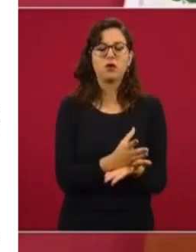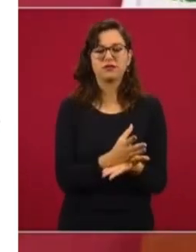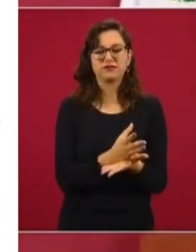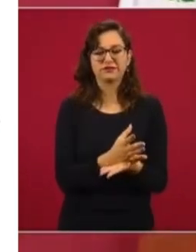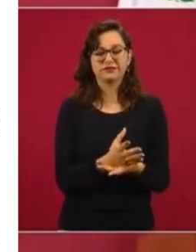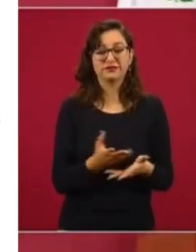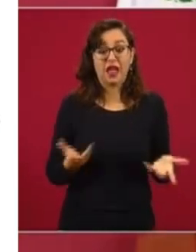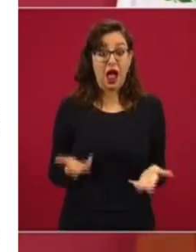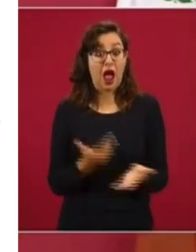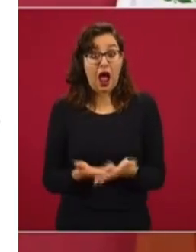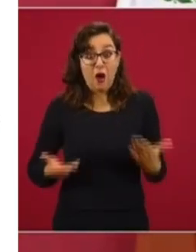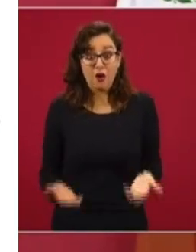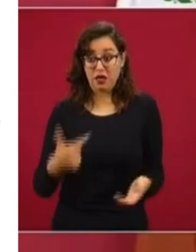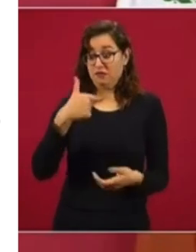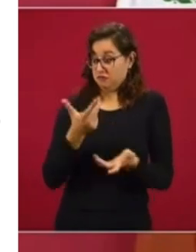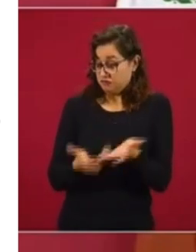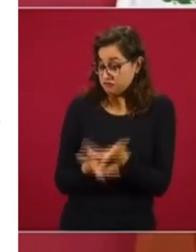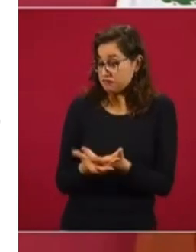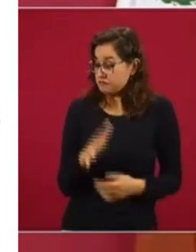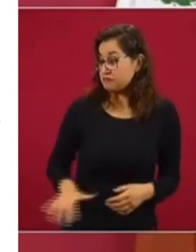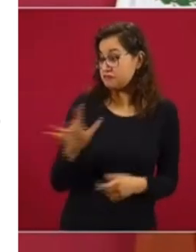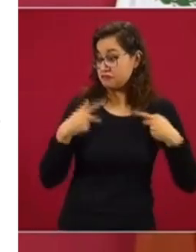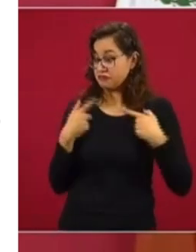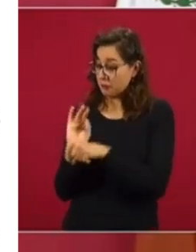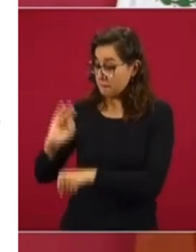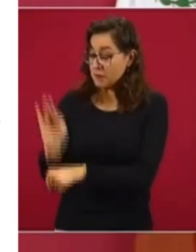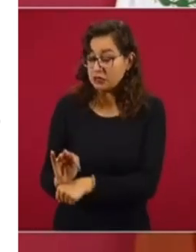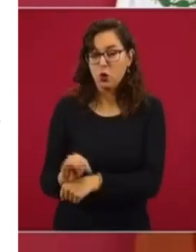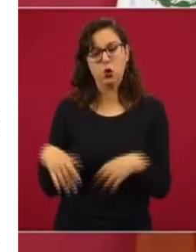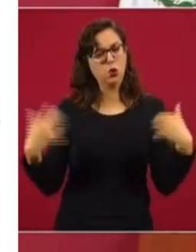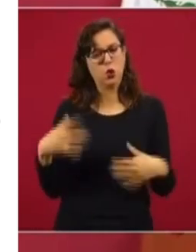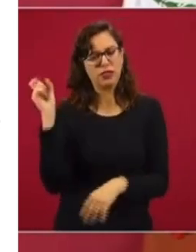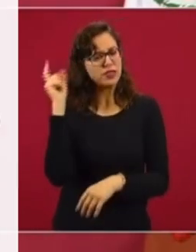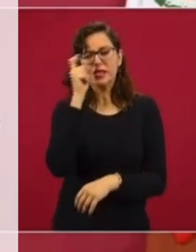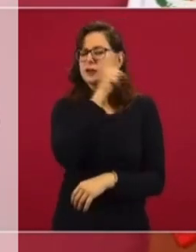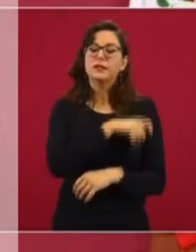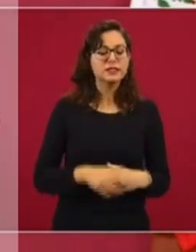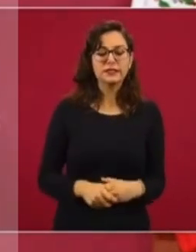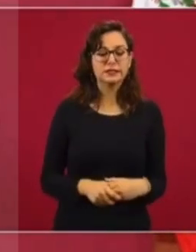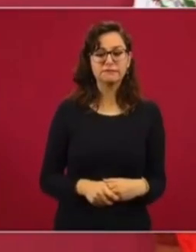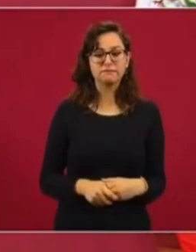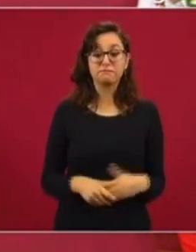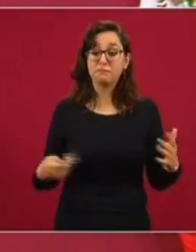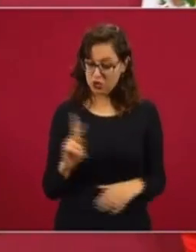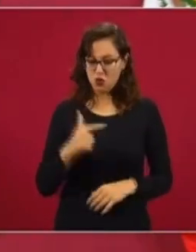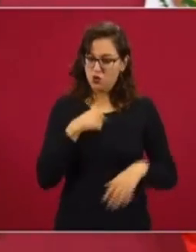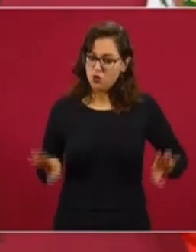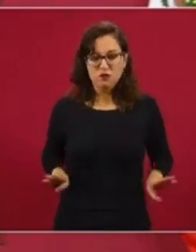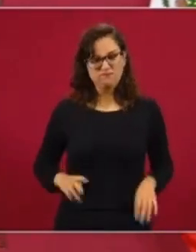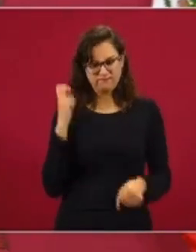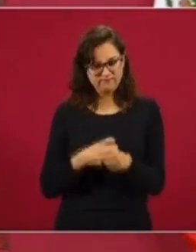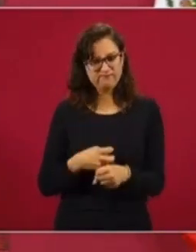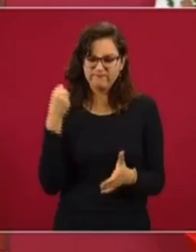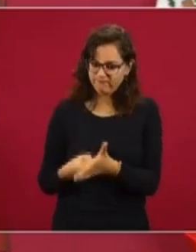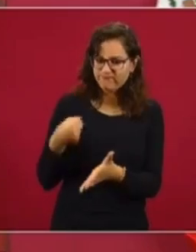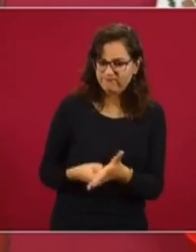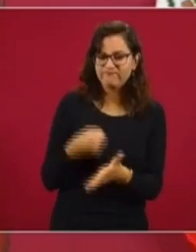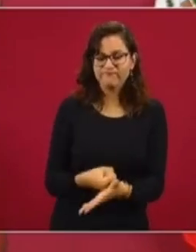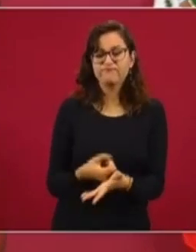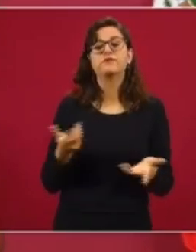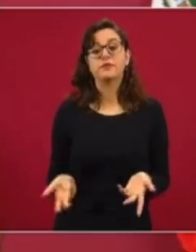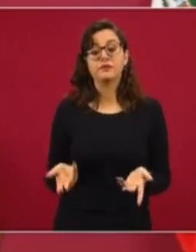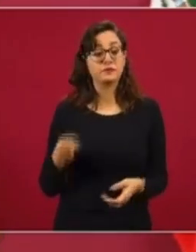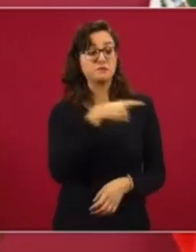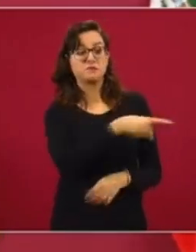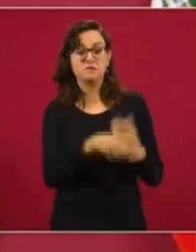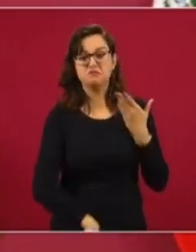Entonces, hacer algo por el pueblo cuesta. Nada más porque soy perseverante. Y a eso